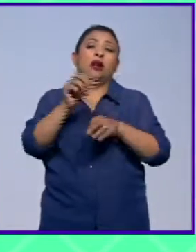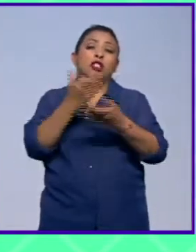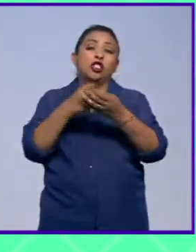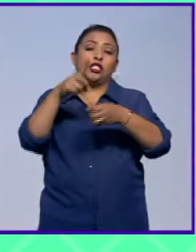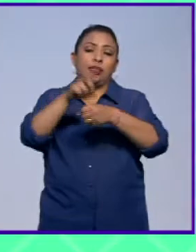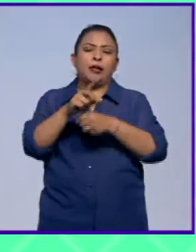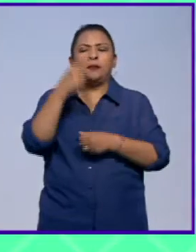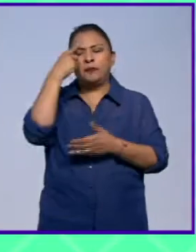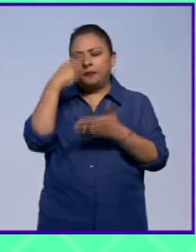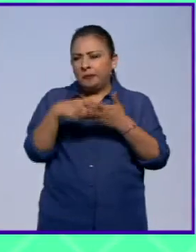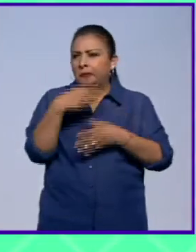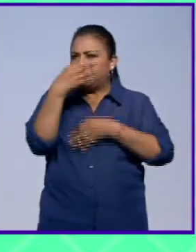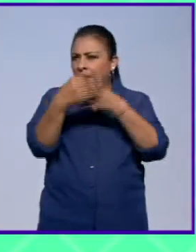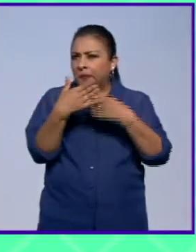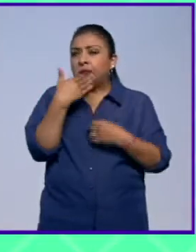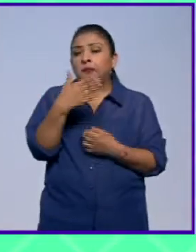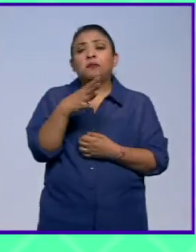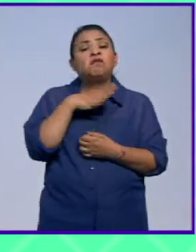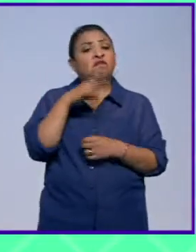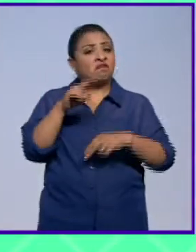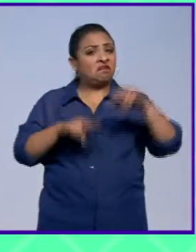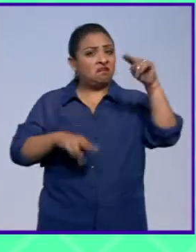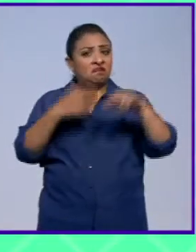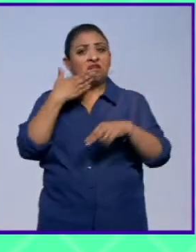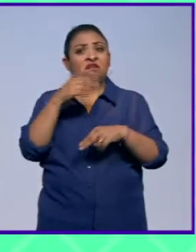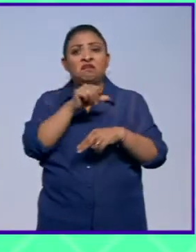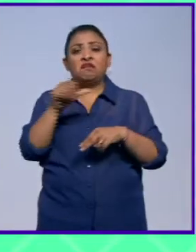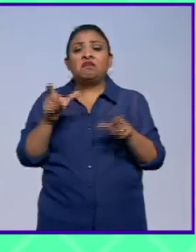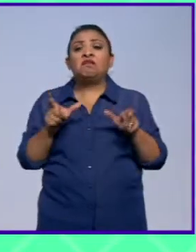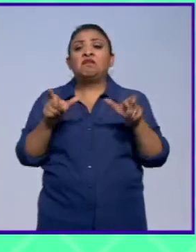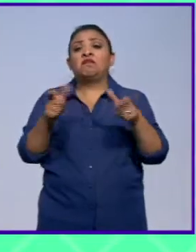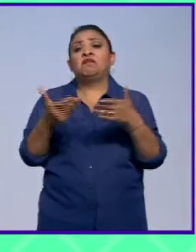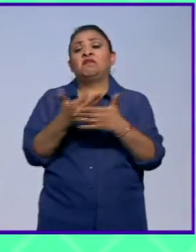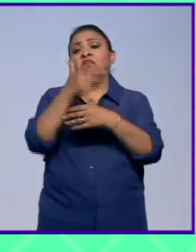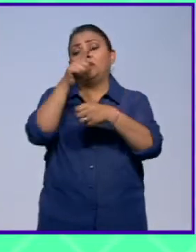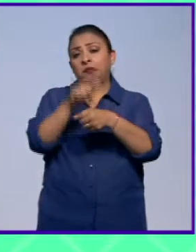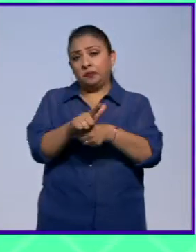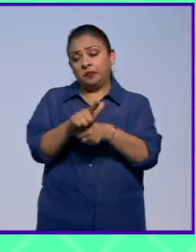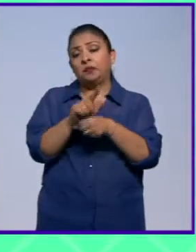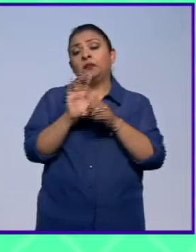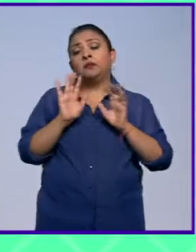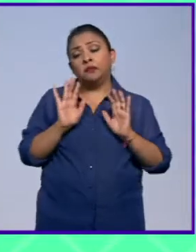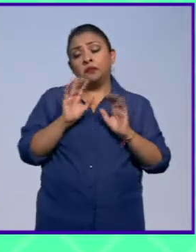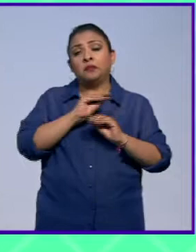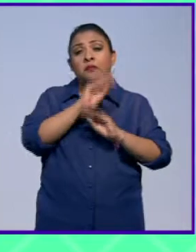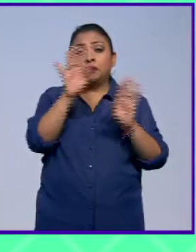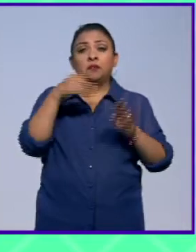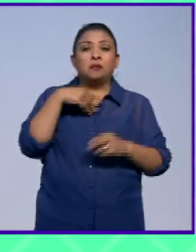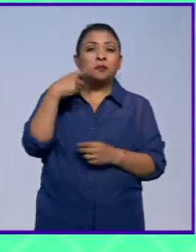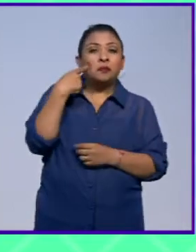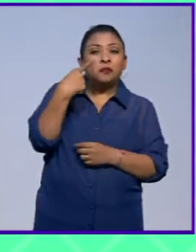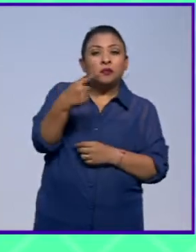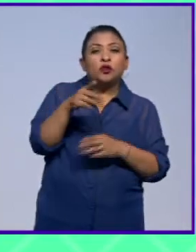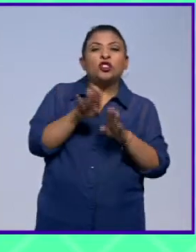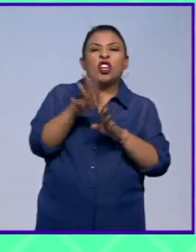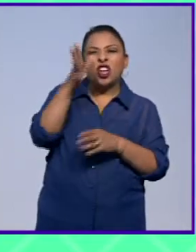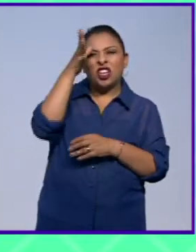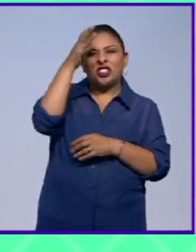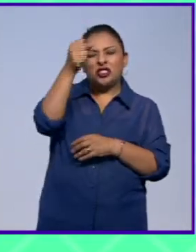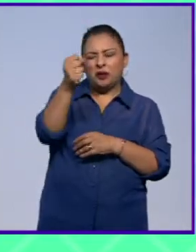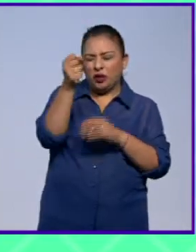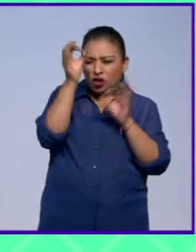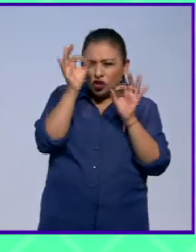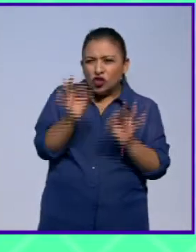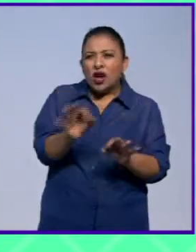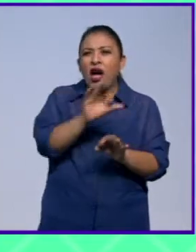Creo que la buena noticia es que tenemos un buen nivel de seguridad nacional. Obviamente, si consideramos la definición per